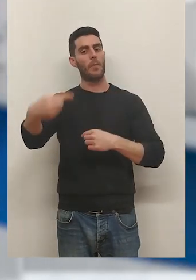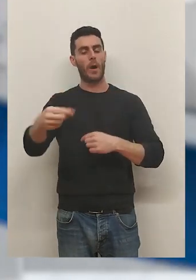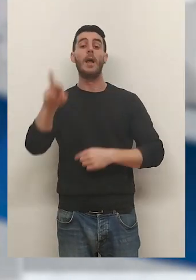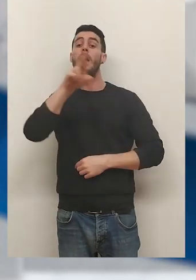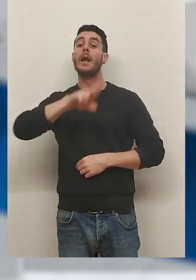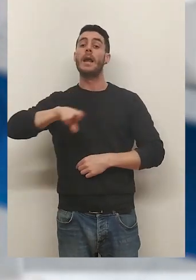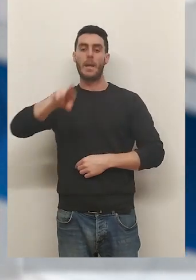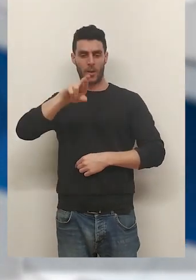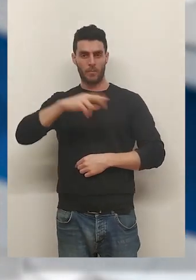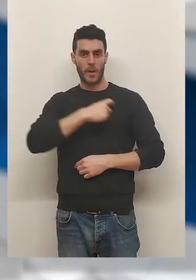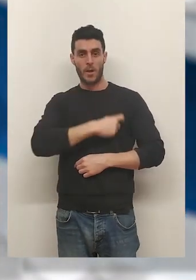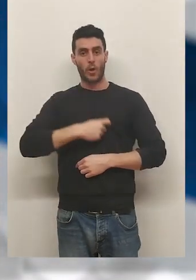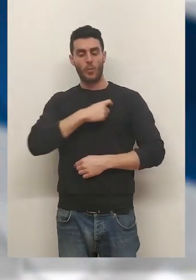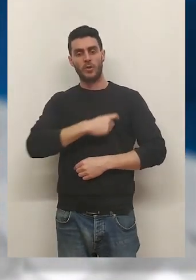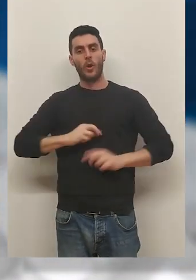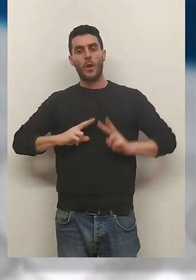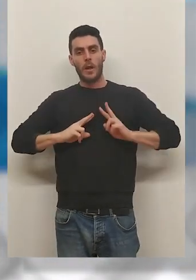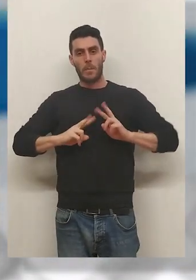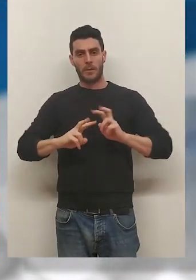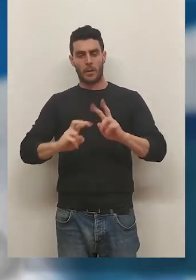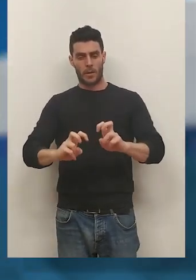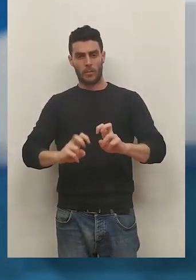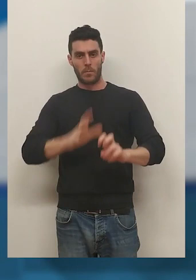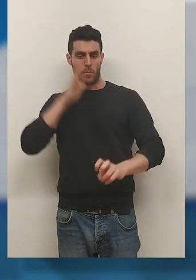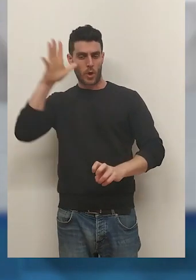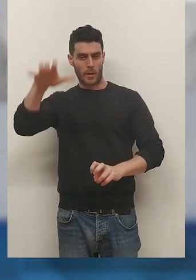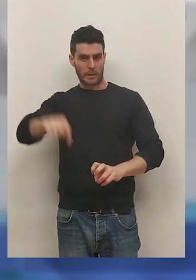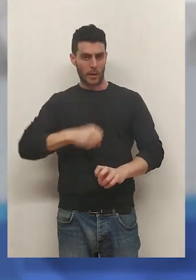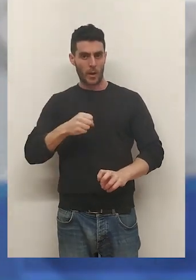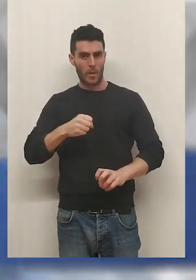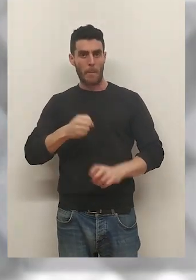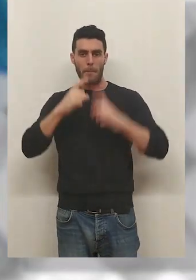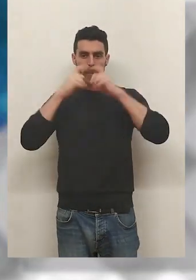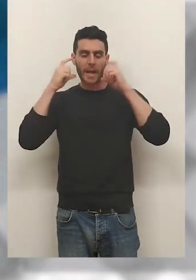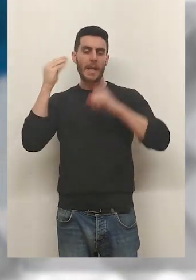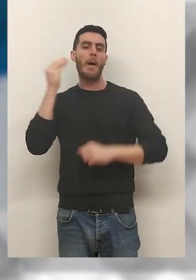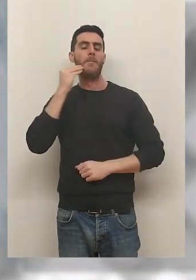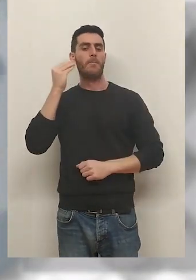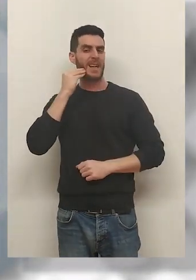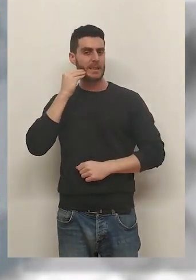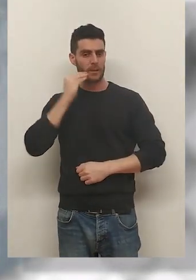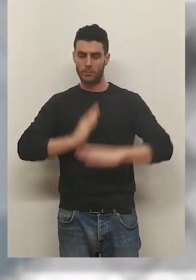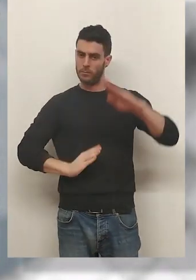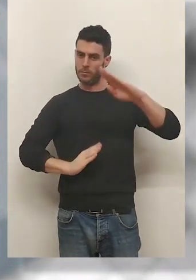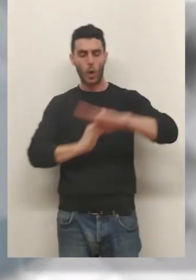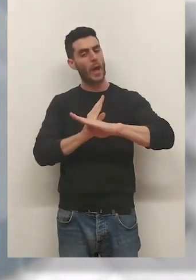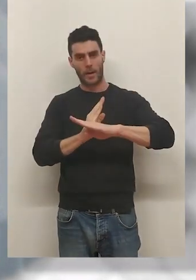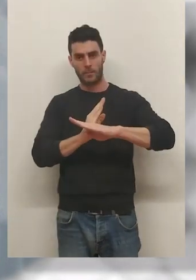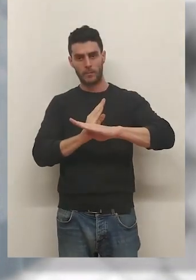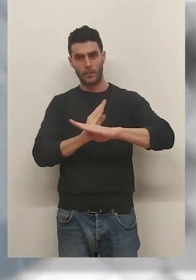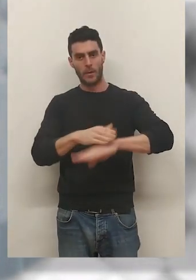repito, la Comisión de Investigación por la adquisición de mascarillas falsas está bloqueada